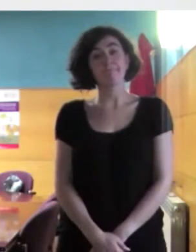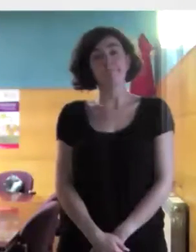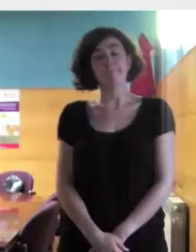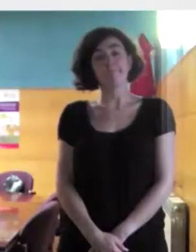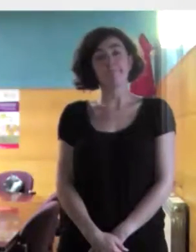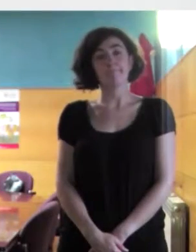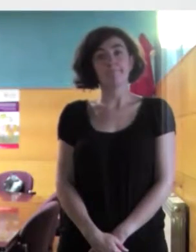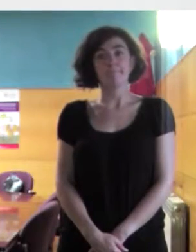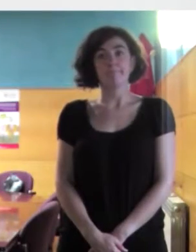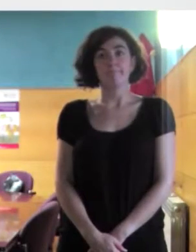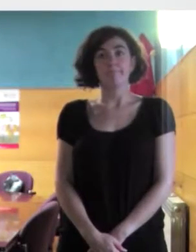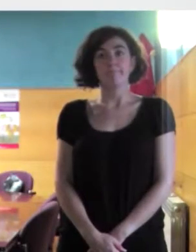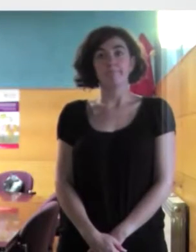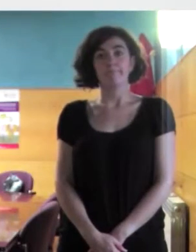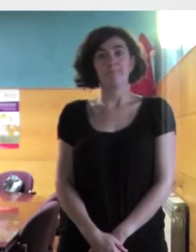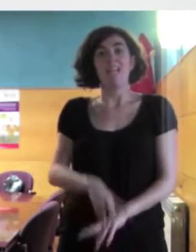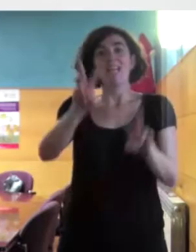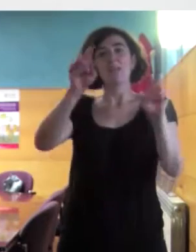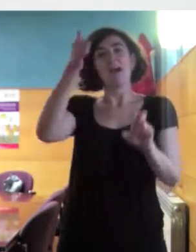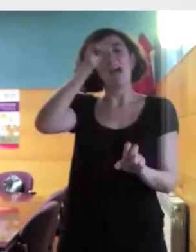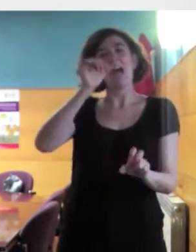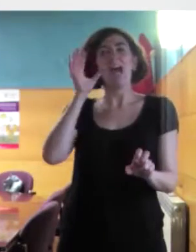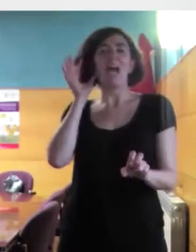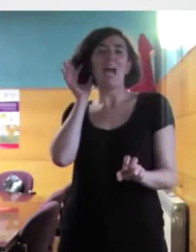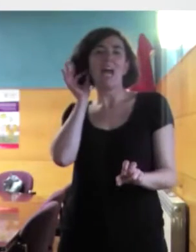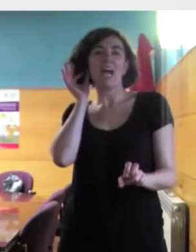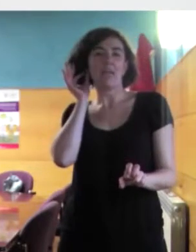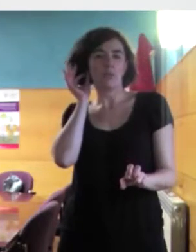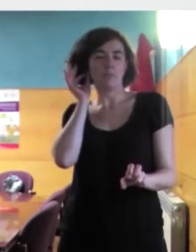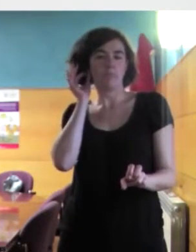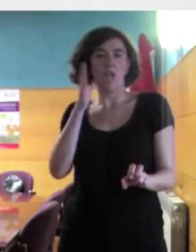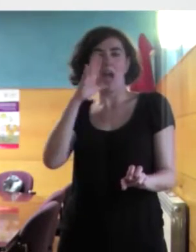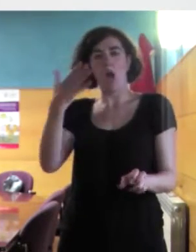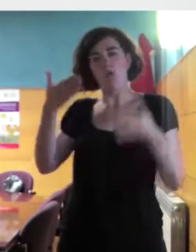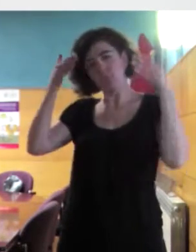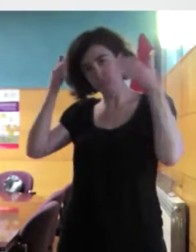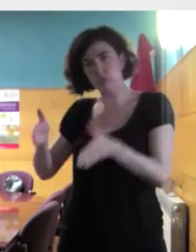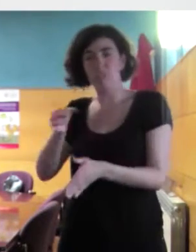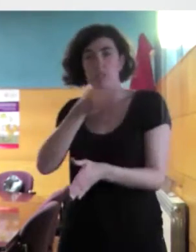pues en esta cuestión del género, nos vamos a internar esta tarde.